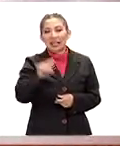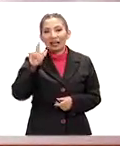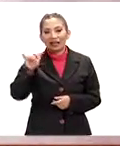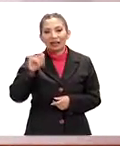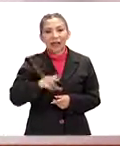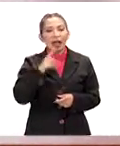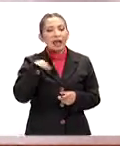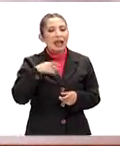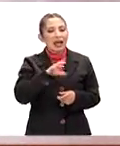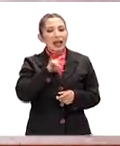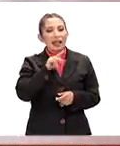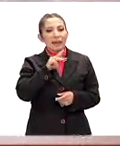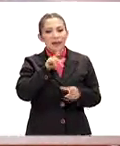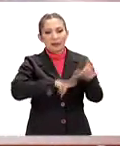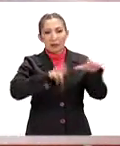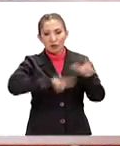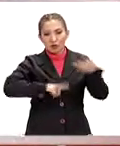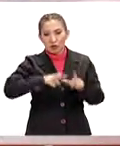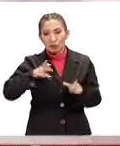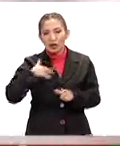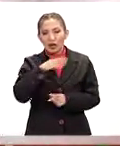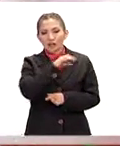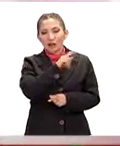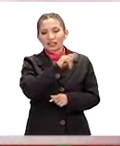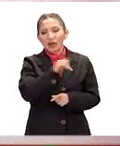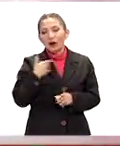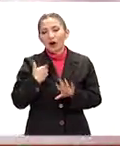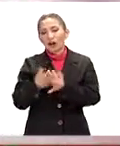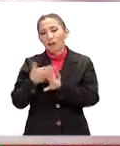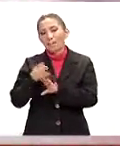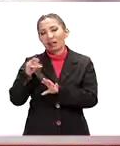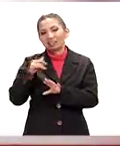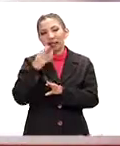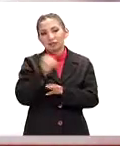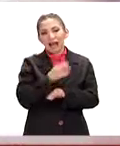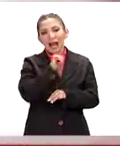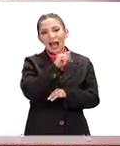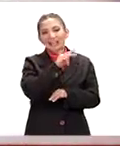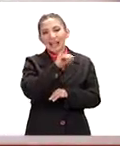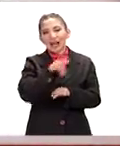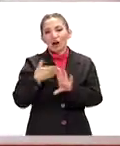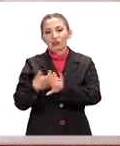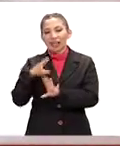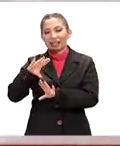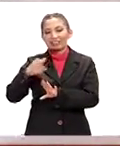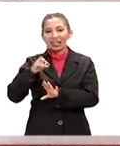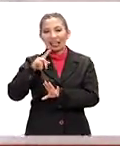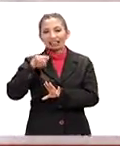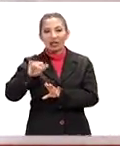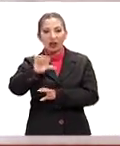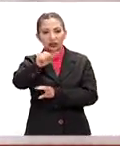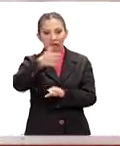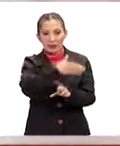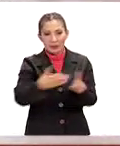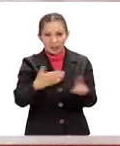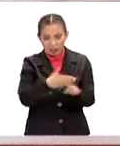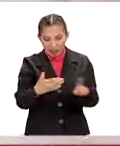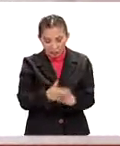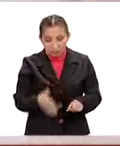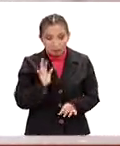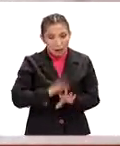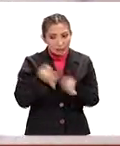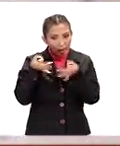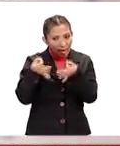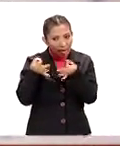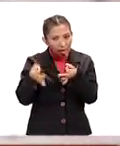6.30, Liverpool contra el Holt City a las 9, el Swansea contra el Manchester City también a las 9 y el Arsenal contra el Chelsea a las 11.30. El que más